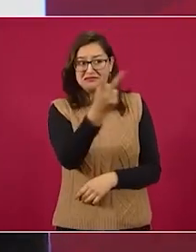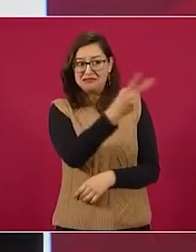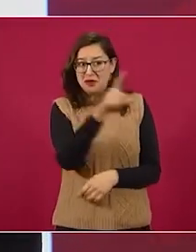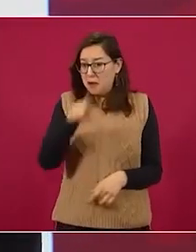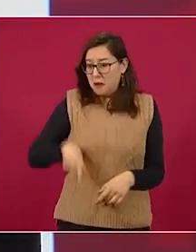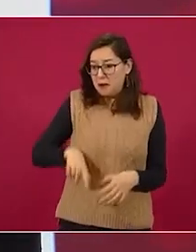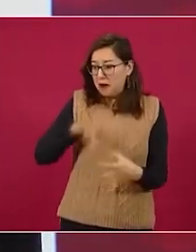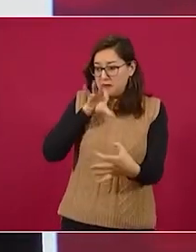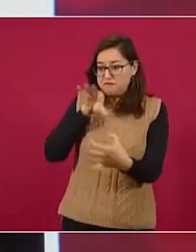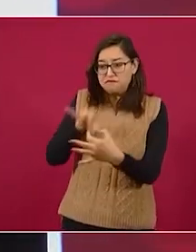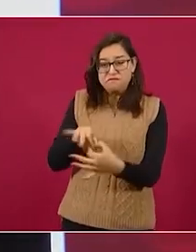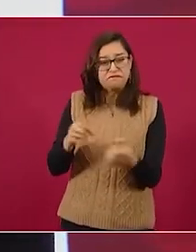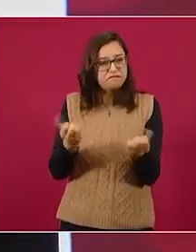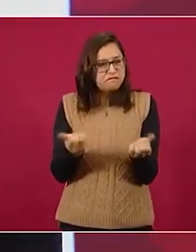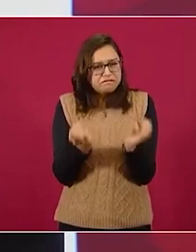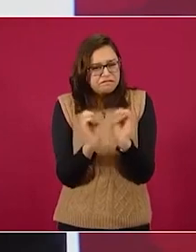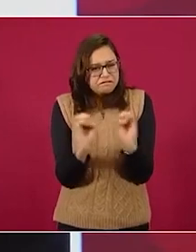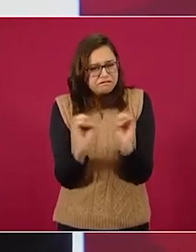no es